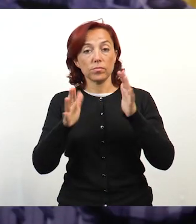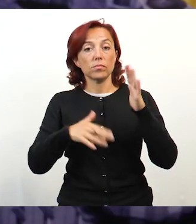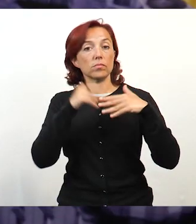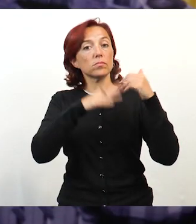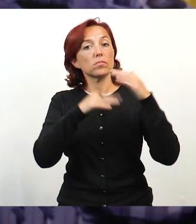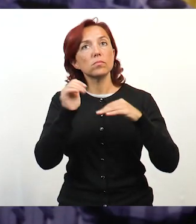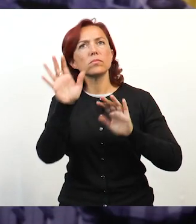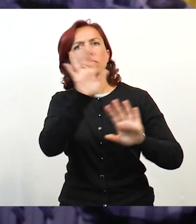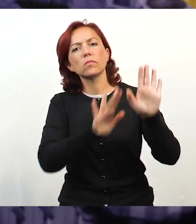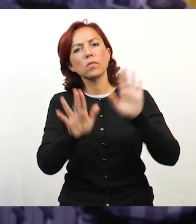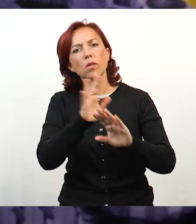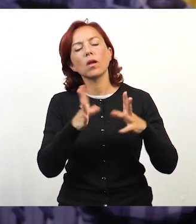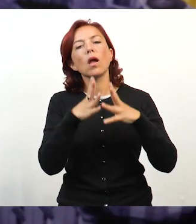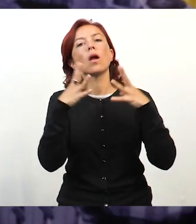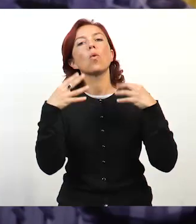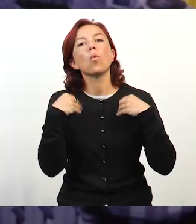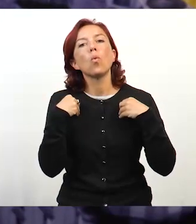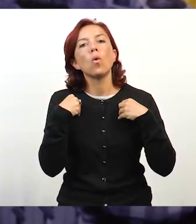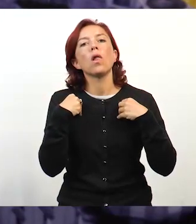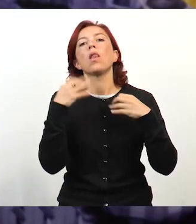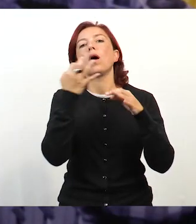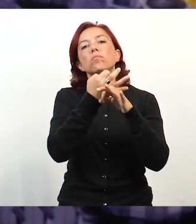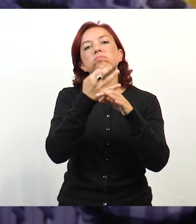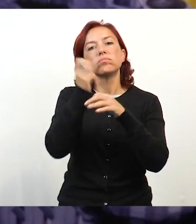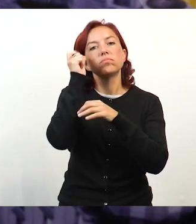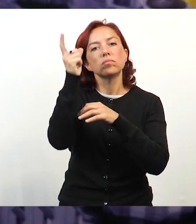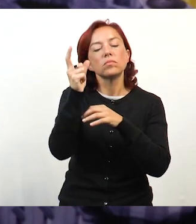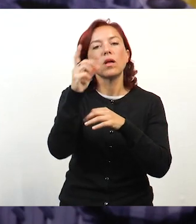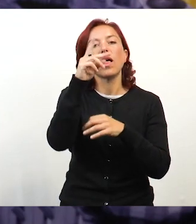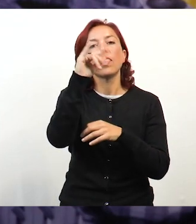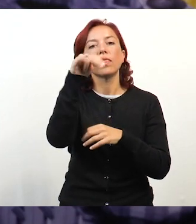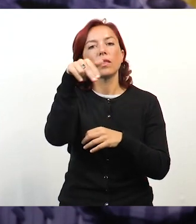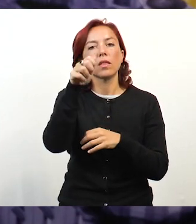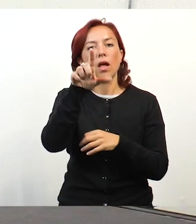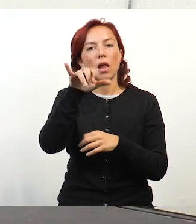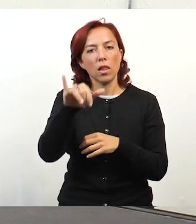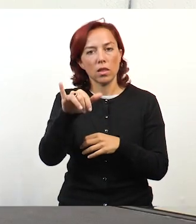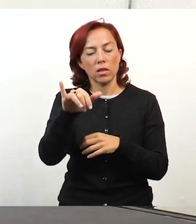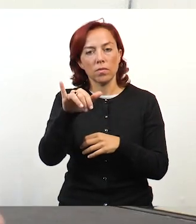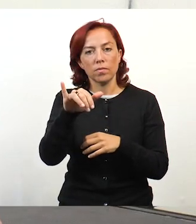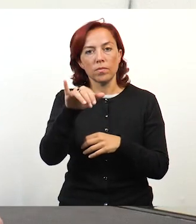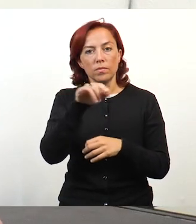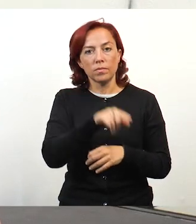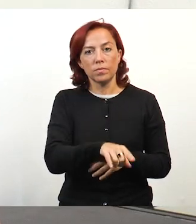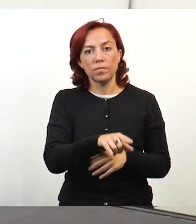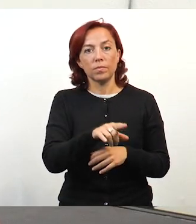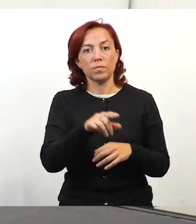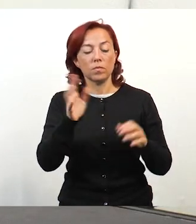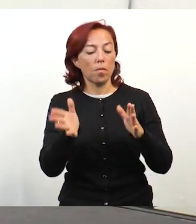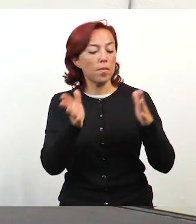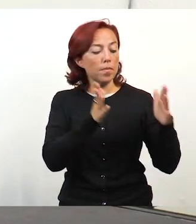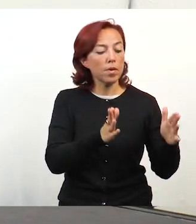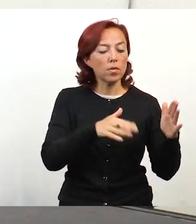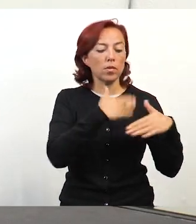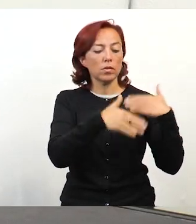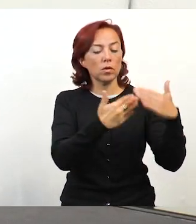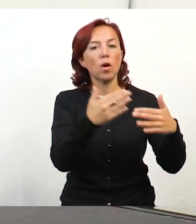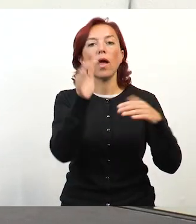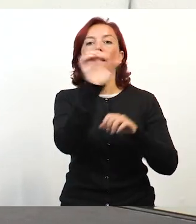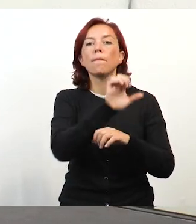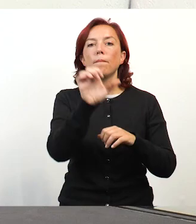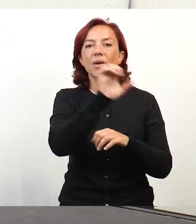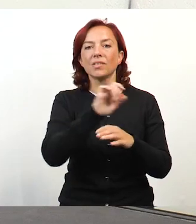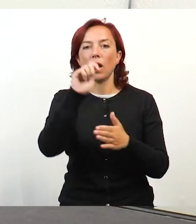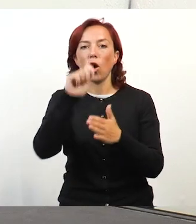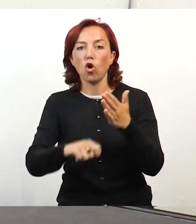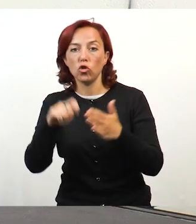Comenzaron las obras de remodelación de la Escuela de Formación de la DINALI. Vamos a tener una parte vinculada al desarrollo